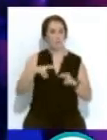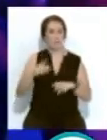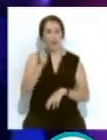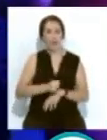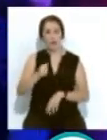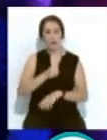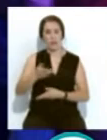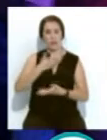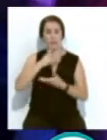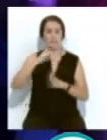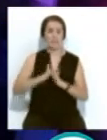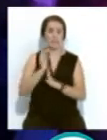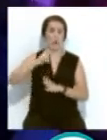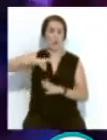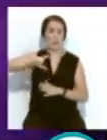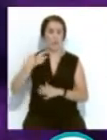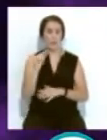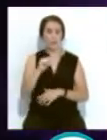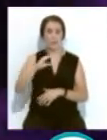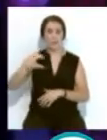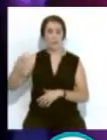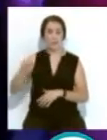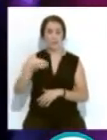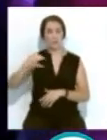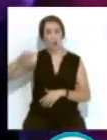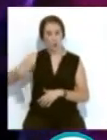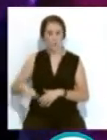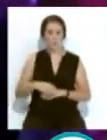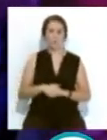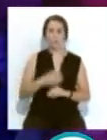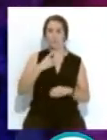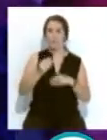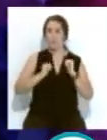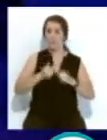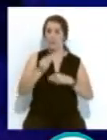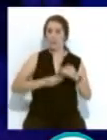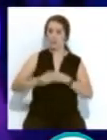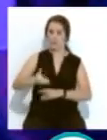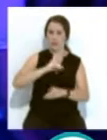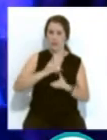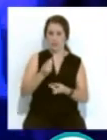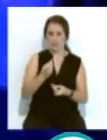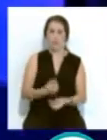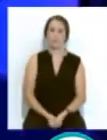ayudaneventosandalucía.censdec.com para iniciar los trámites requeridos.